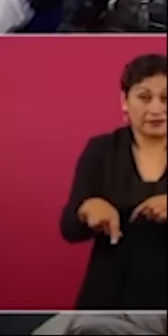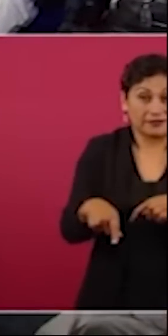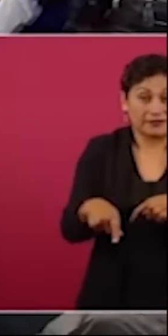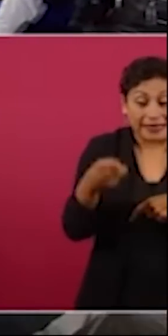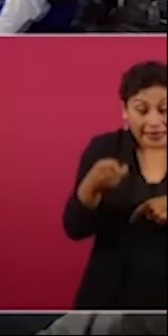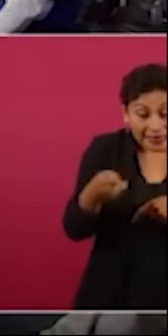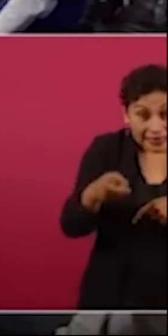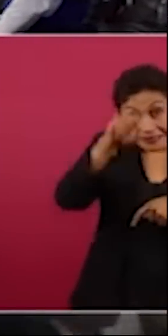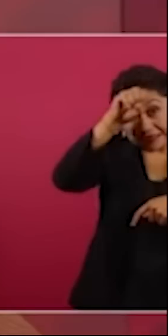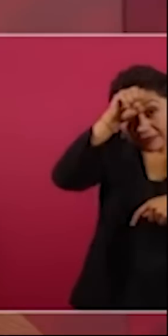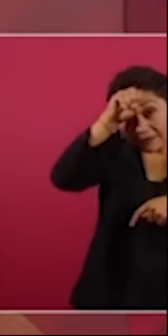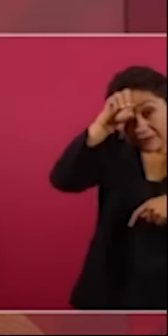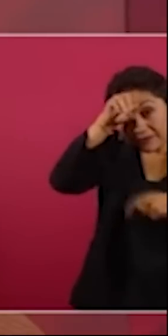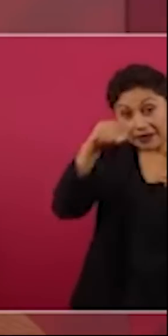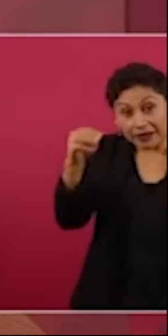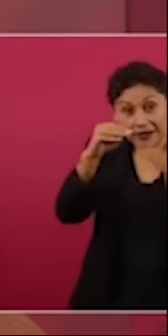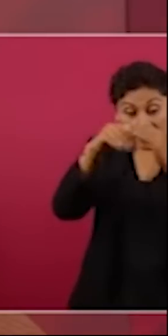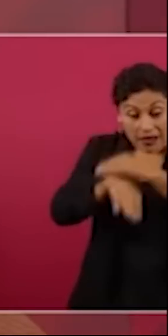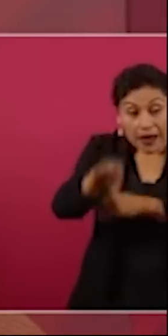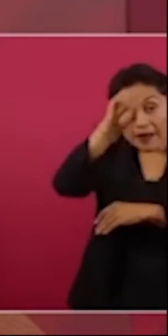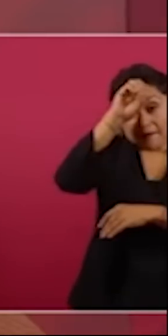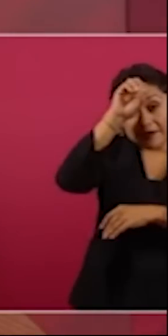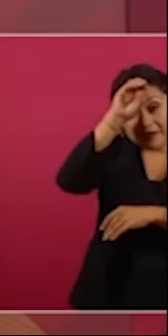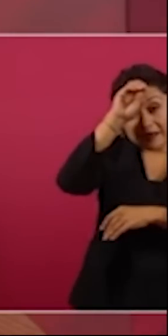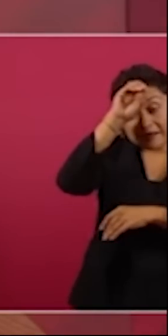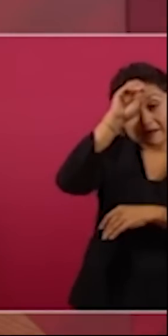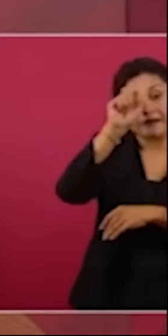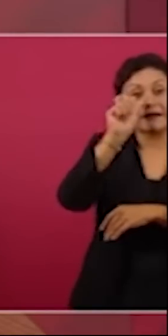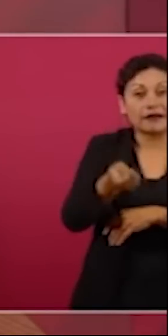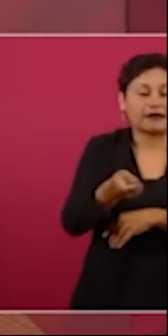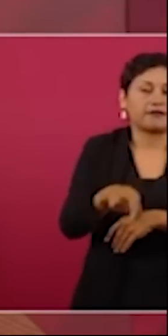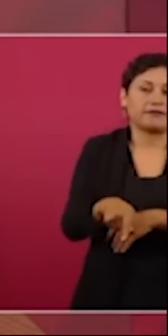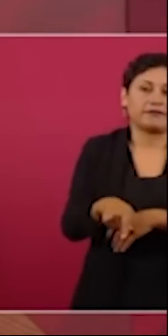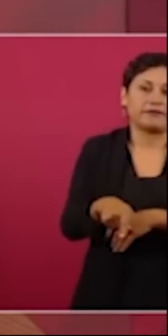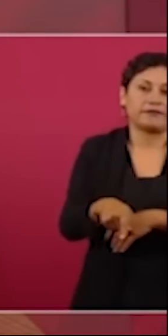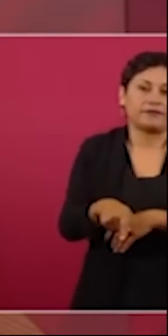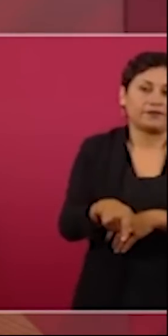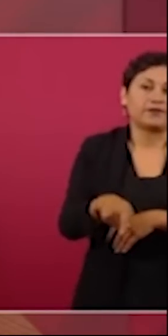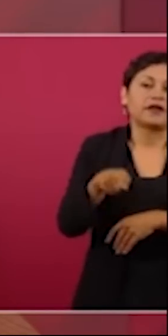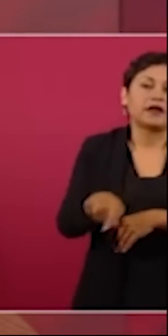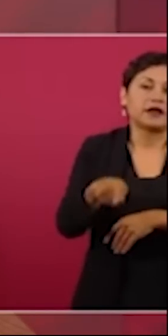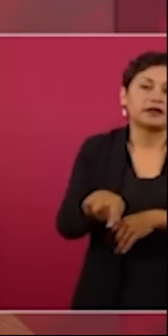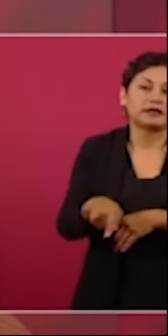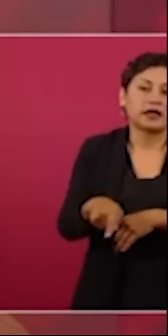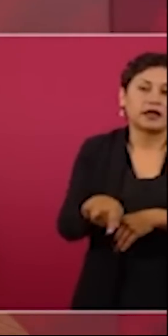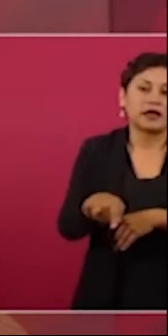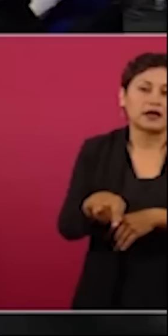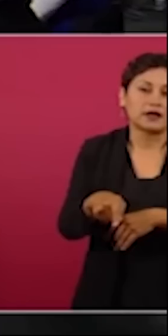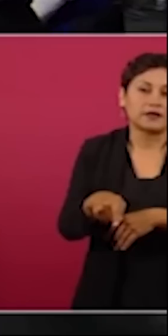los mineros es de mucho menos superficie